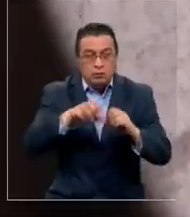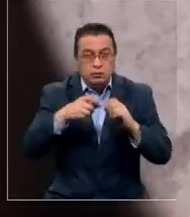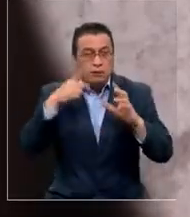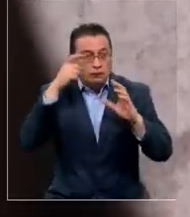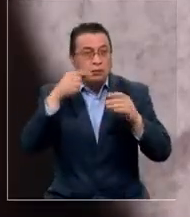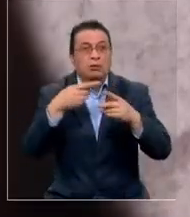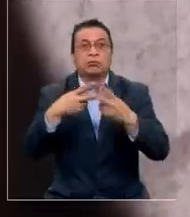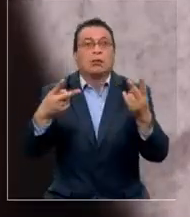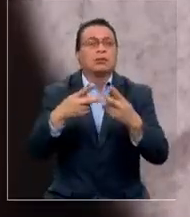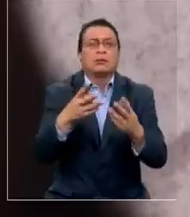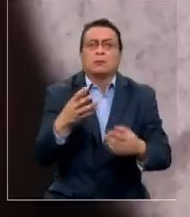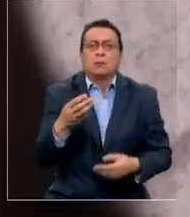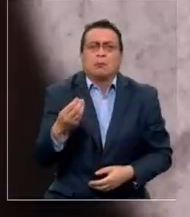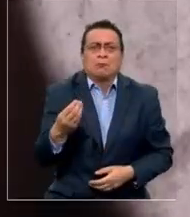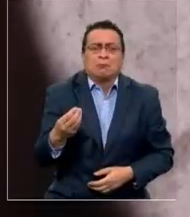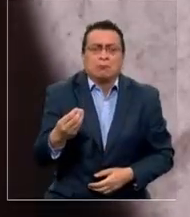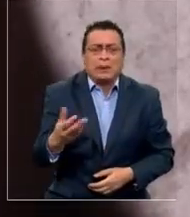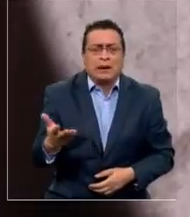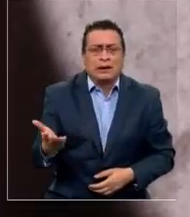quizás para que lo hace.